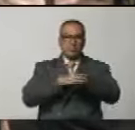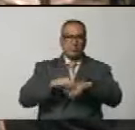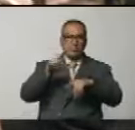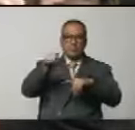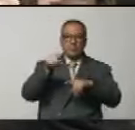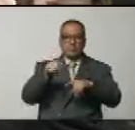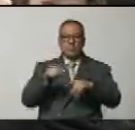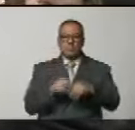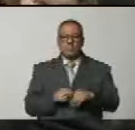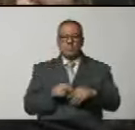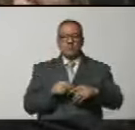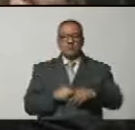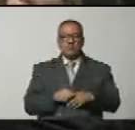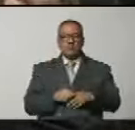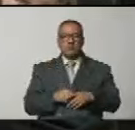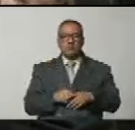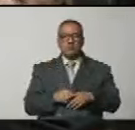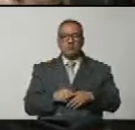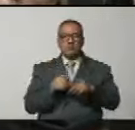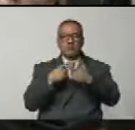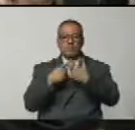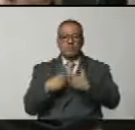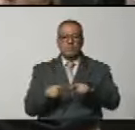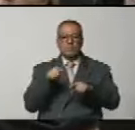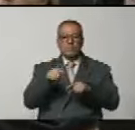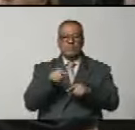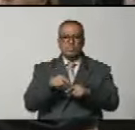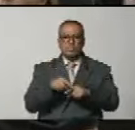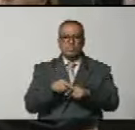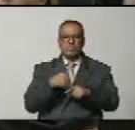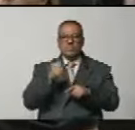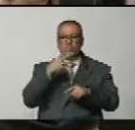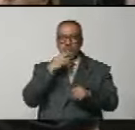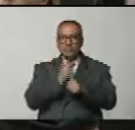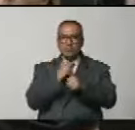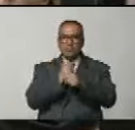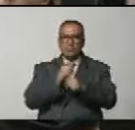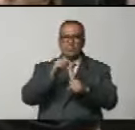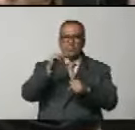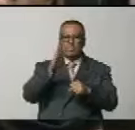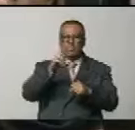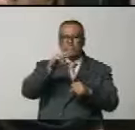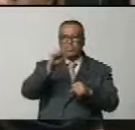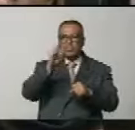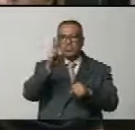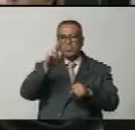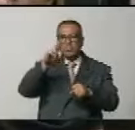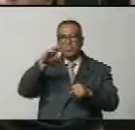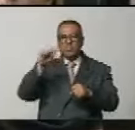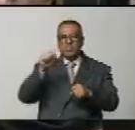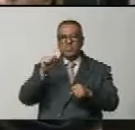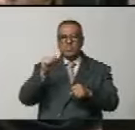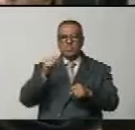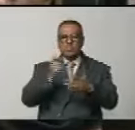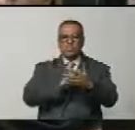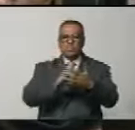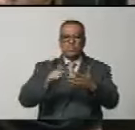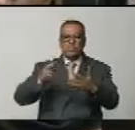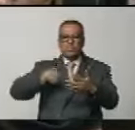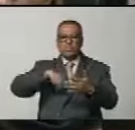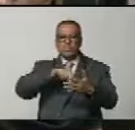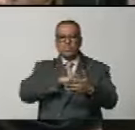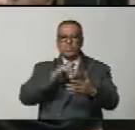literaria, pero en la extraordinaria novela de Doña Bárbara, escrita por nuestro